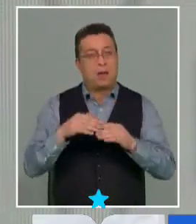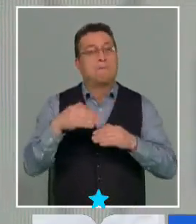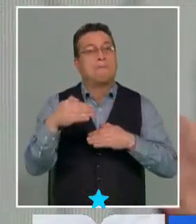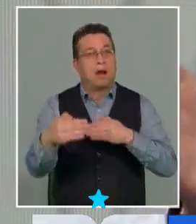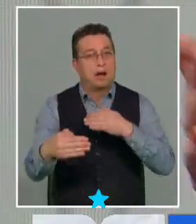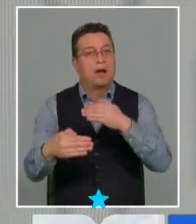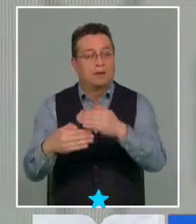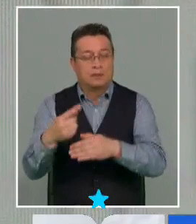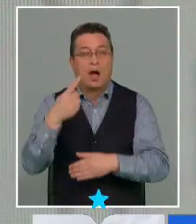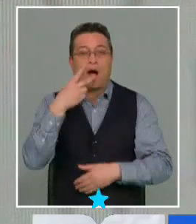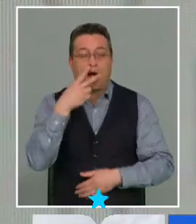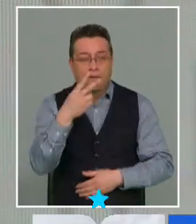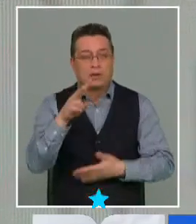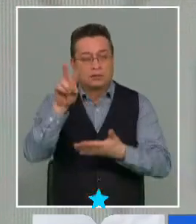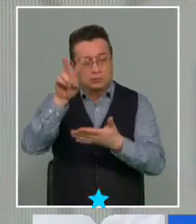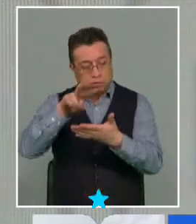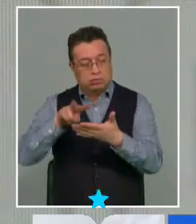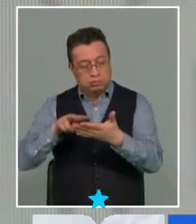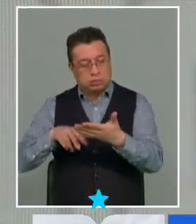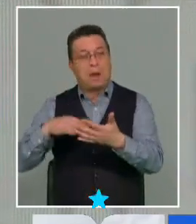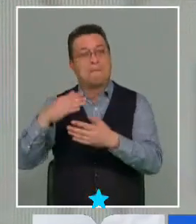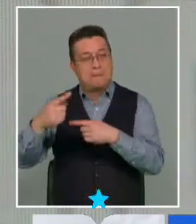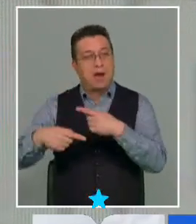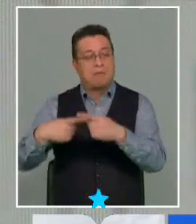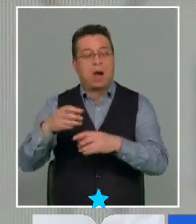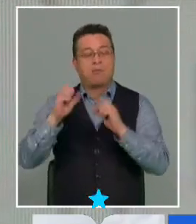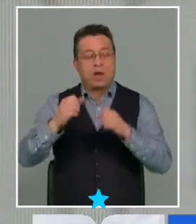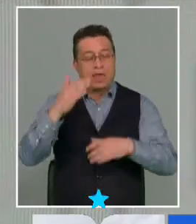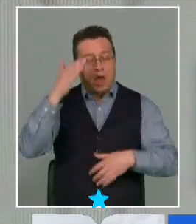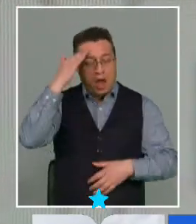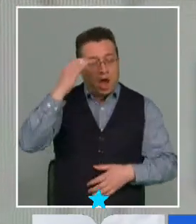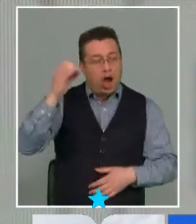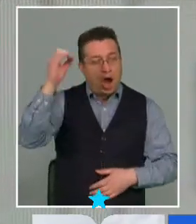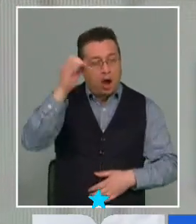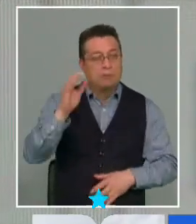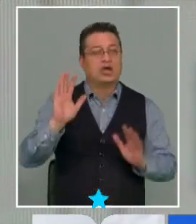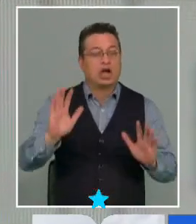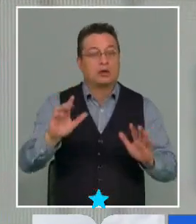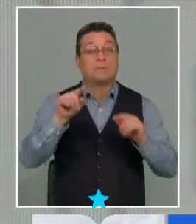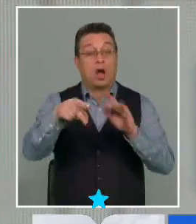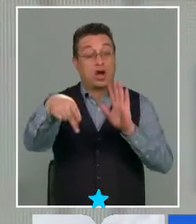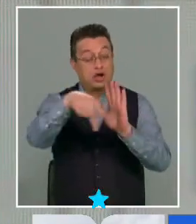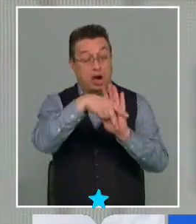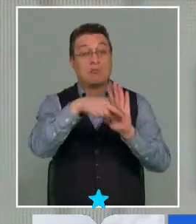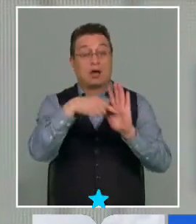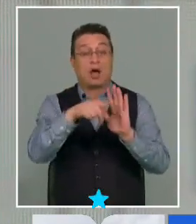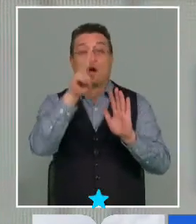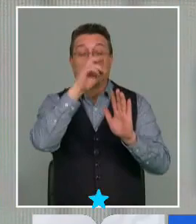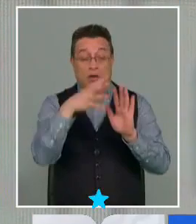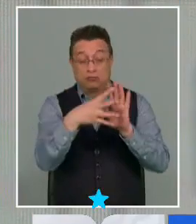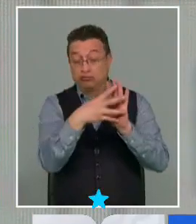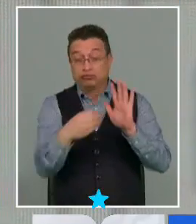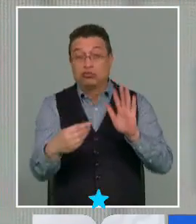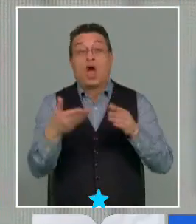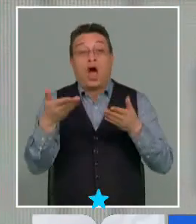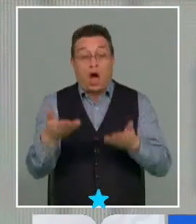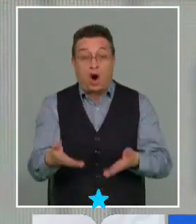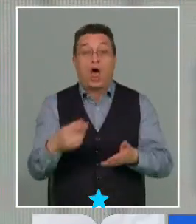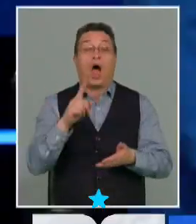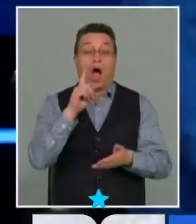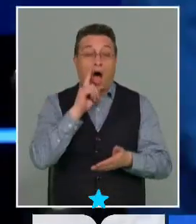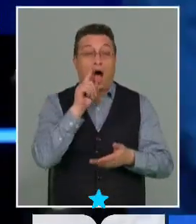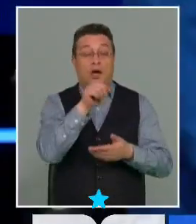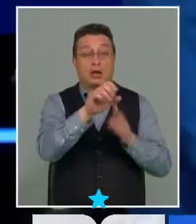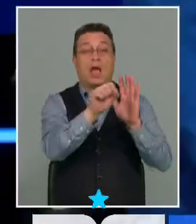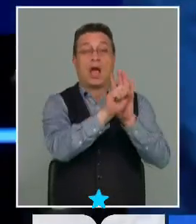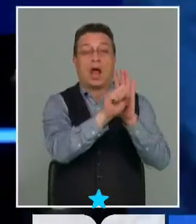en la lectura del capítulo para poder emitir un juicio. Esta norma, en esencia, reproduce lo que actualmente se encuentra definido